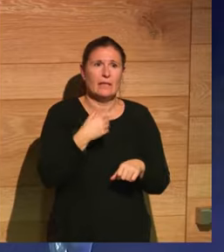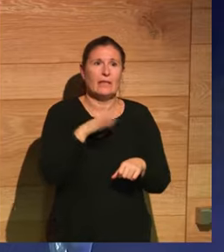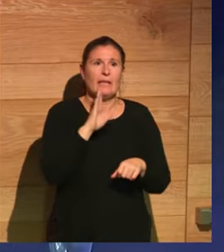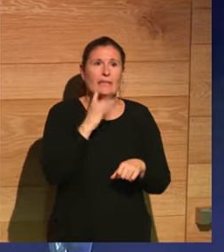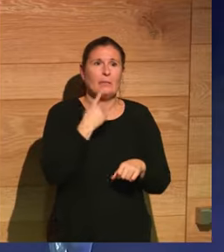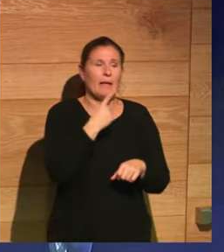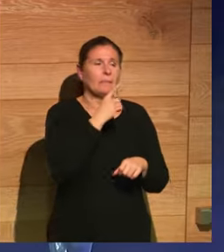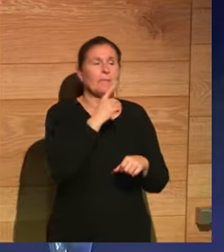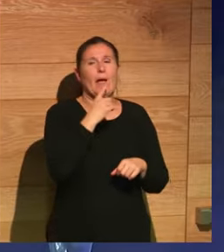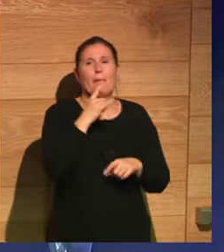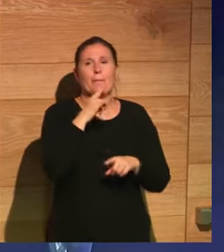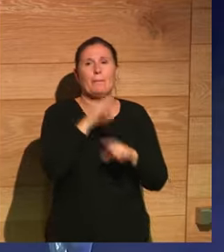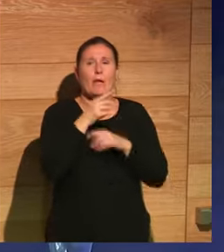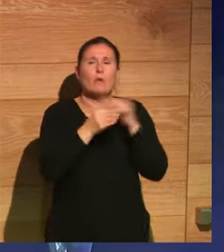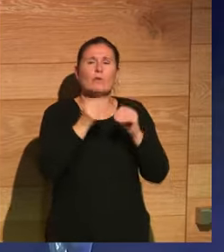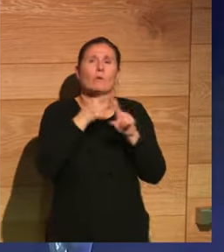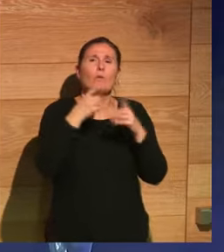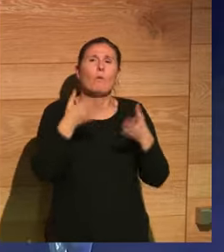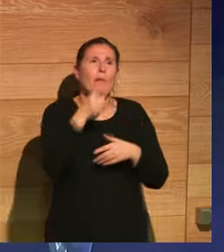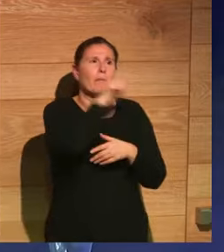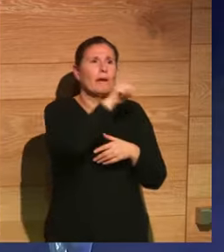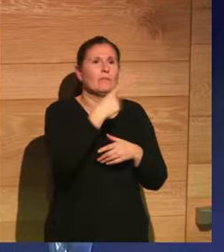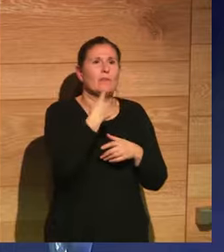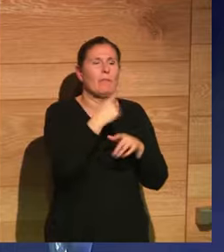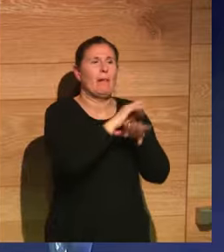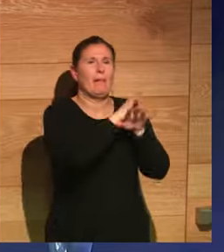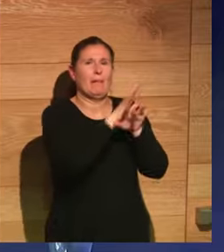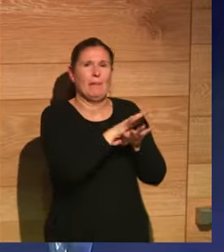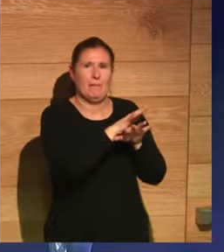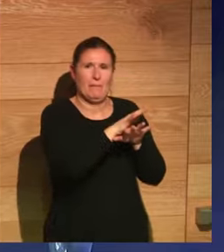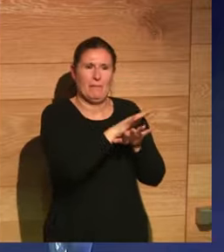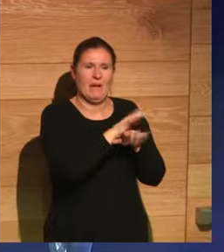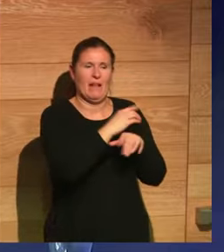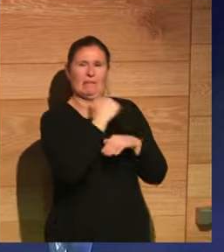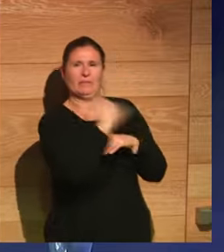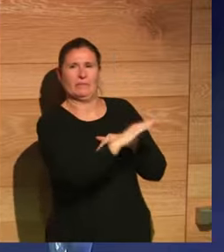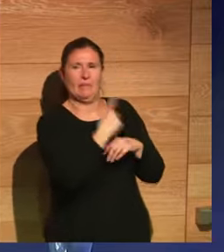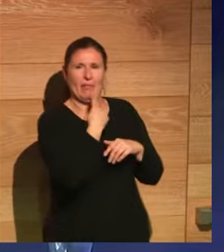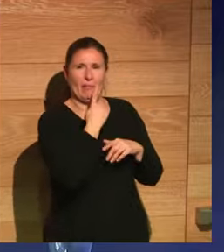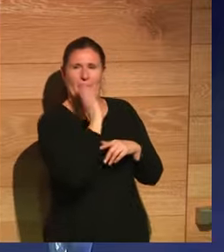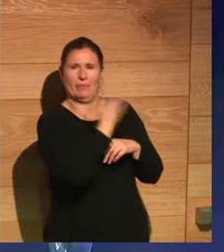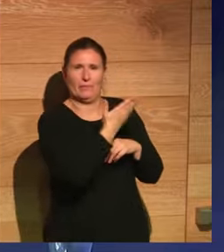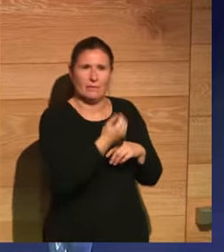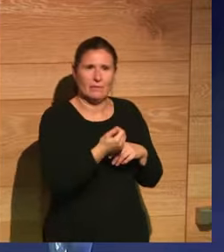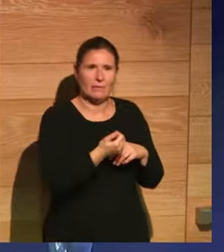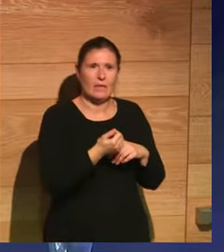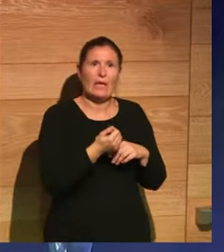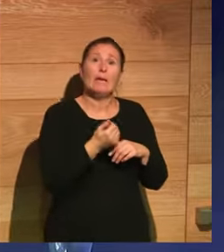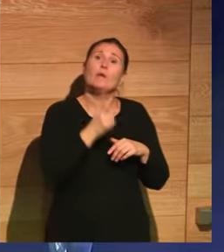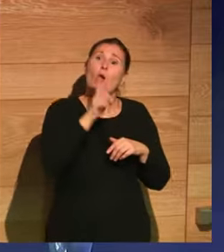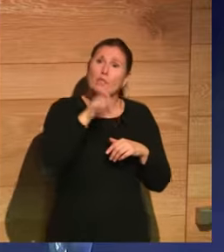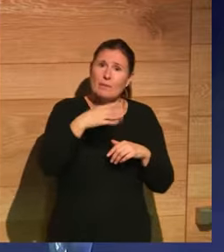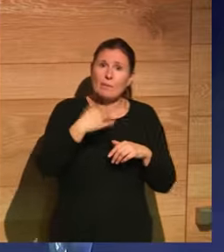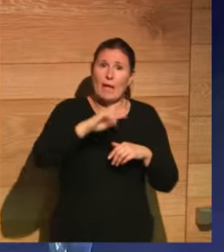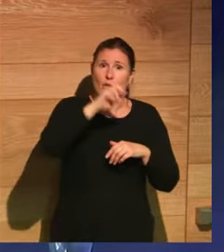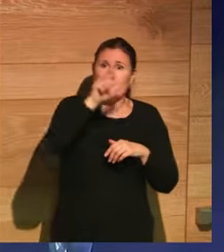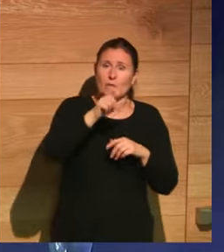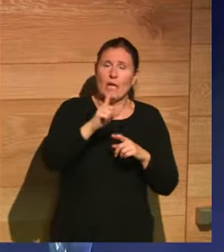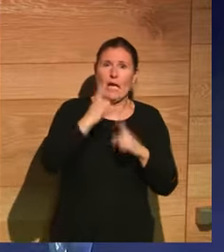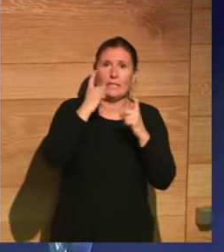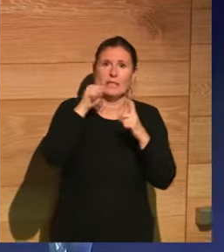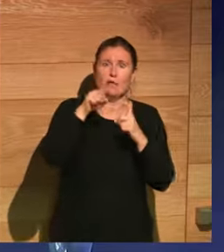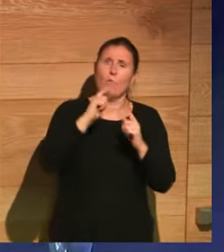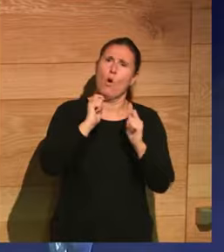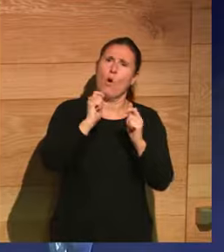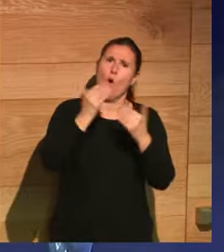de los otros, pero son todavía mucho más divertidas, las mentiras como estas, ¿no? Las mentiras para engrandecer a uno mismo. Y si lo pensamos,